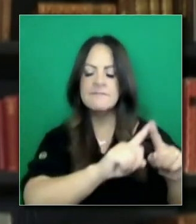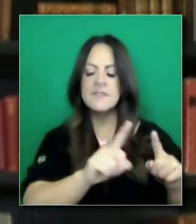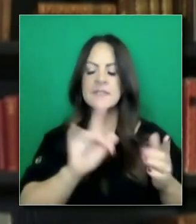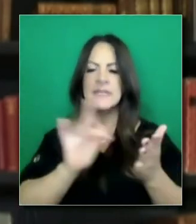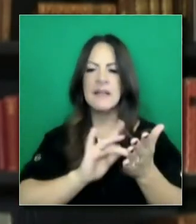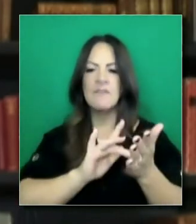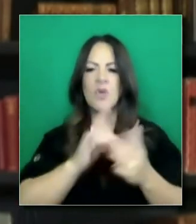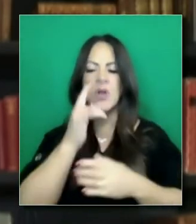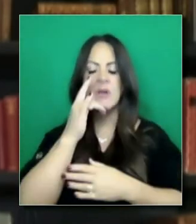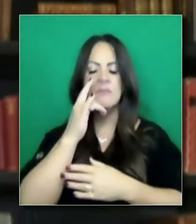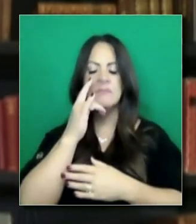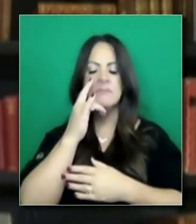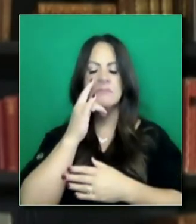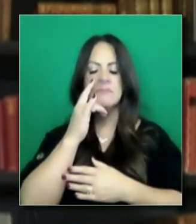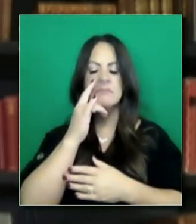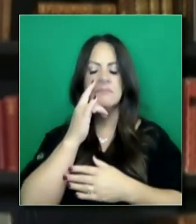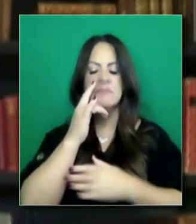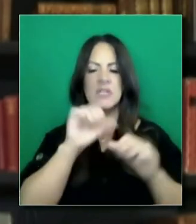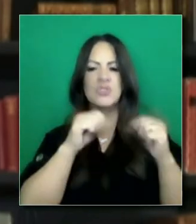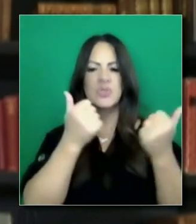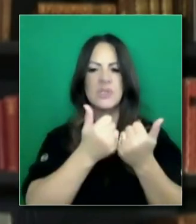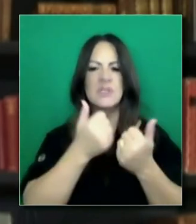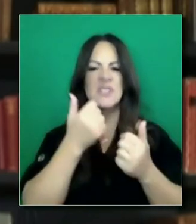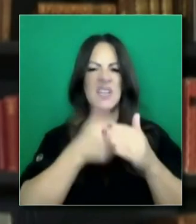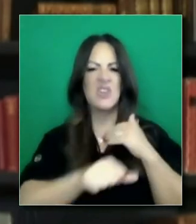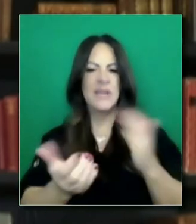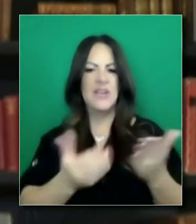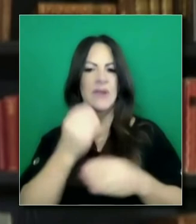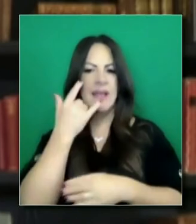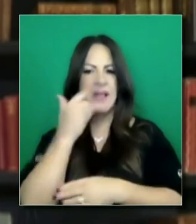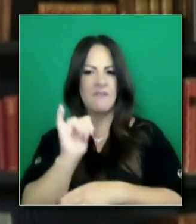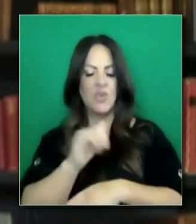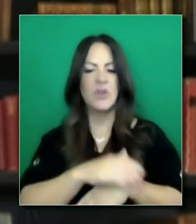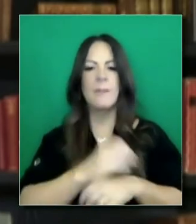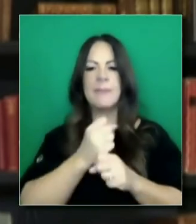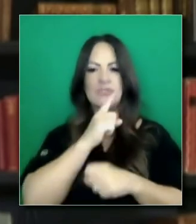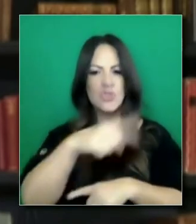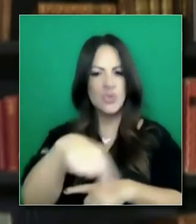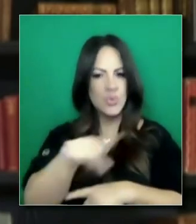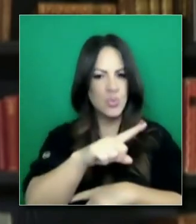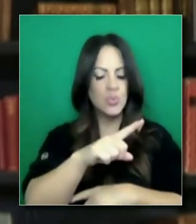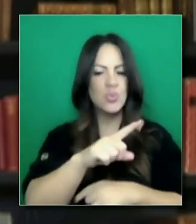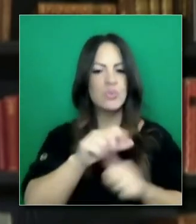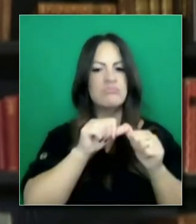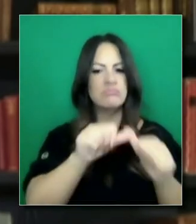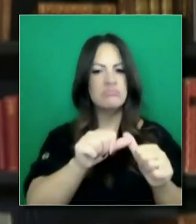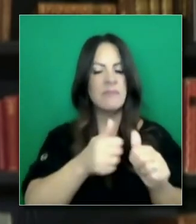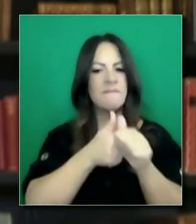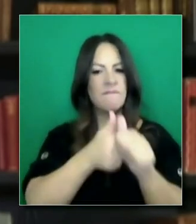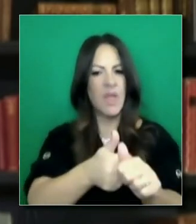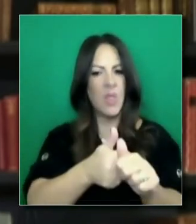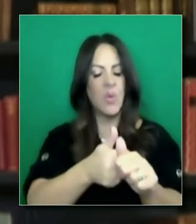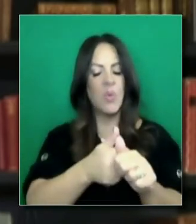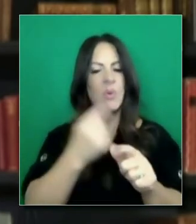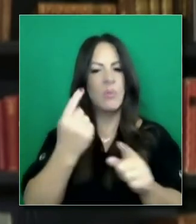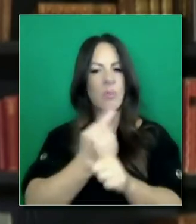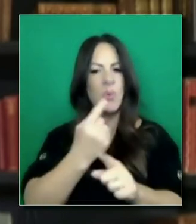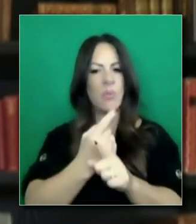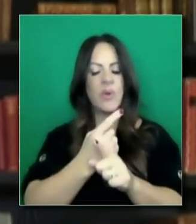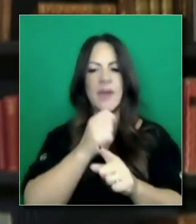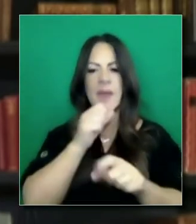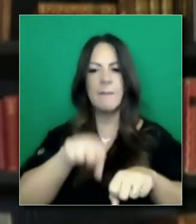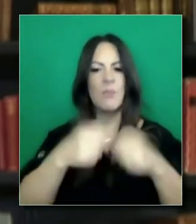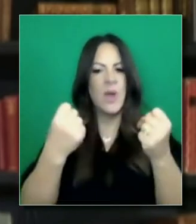Asociación de Médicos de California, para asegurarnos de que la profesión no tendrá impacto por mal